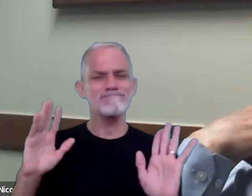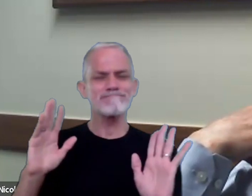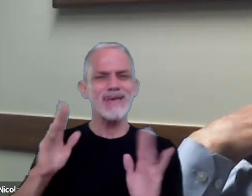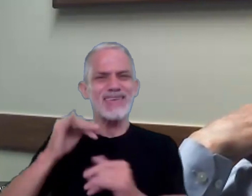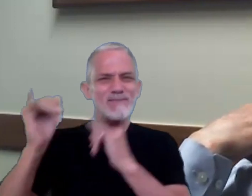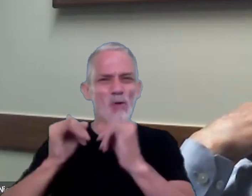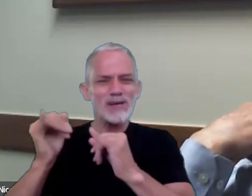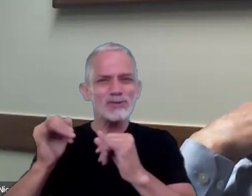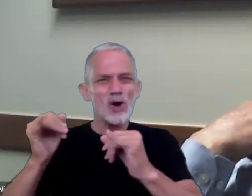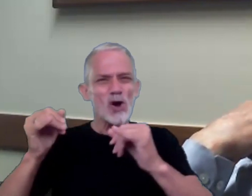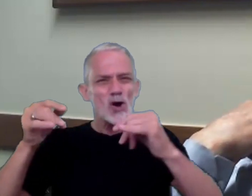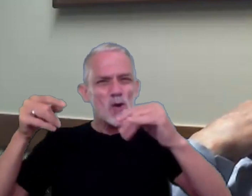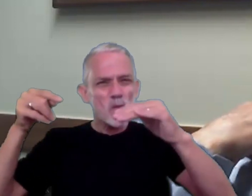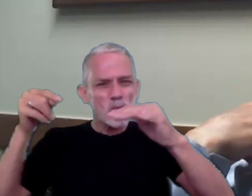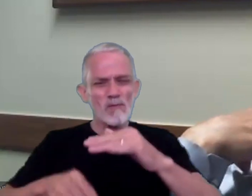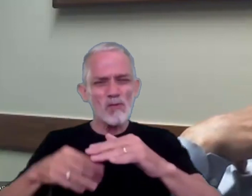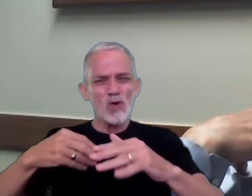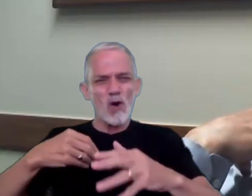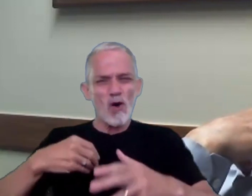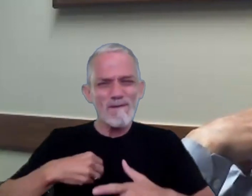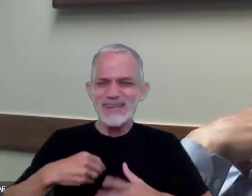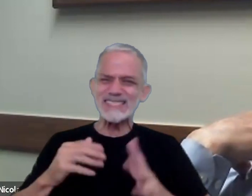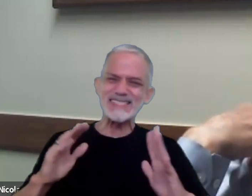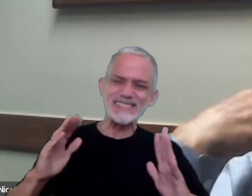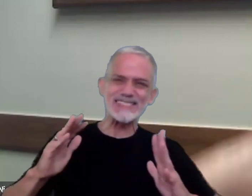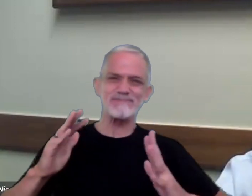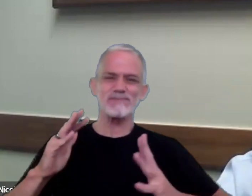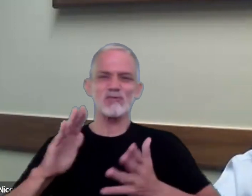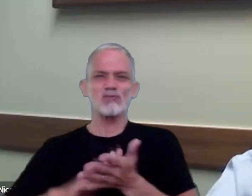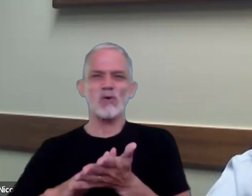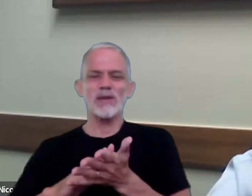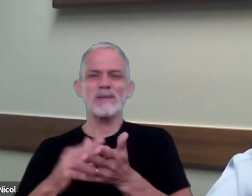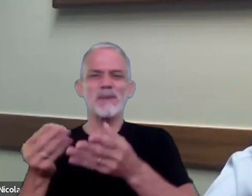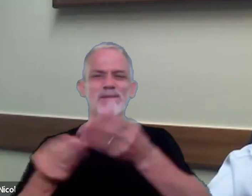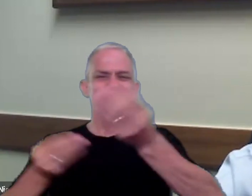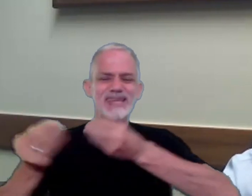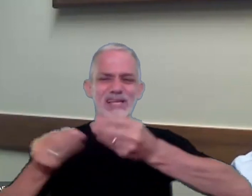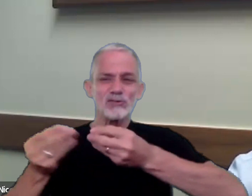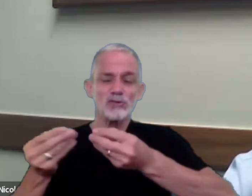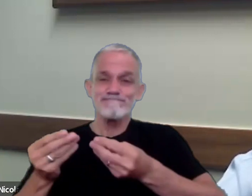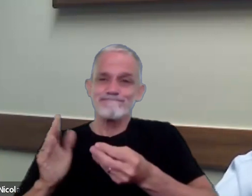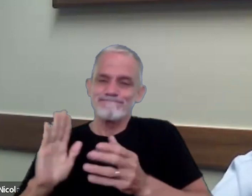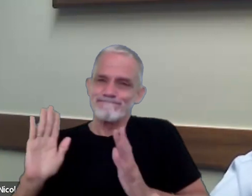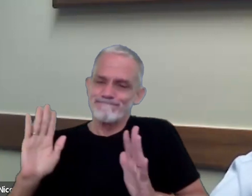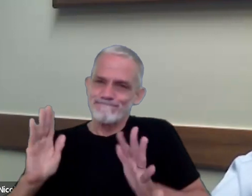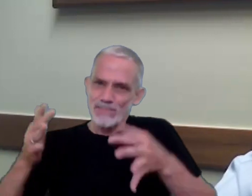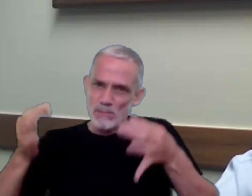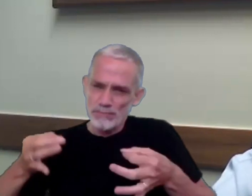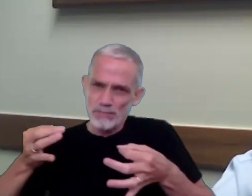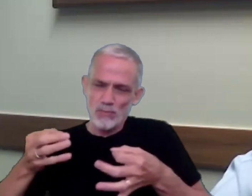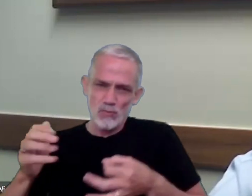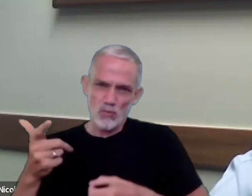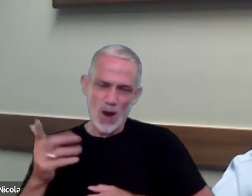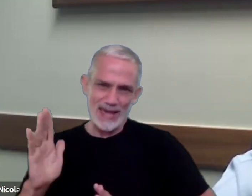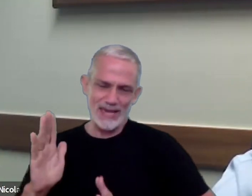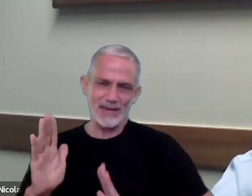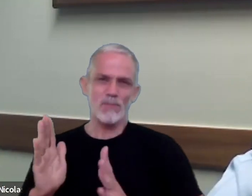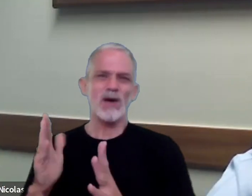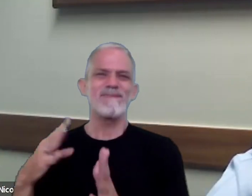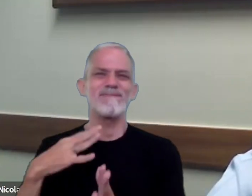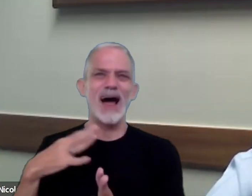información confiable respecto a los estados financieros que proporcionan porque no están los